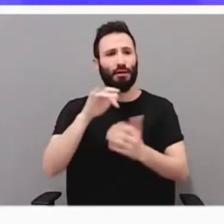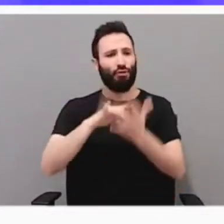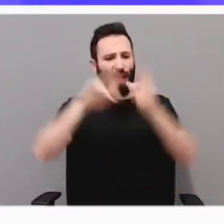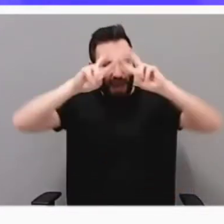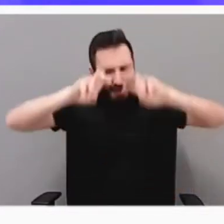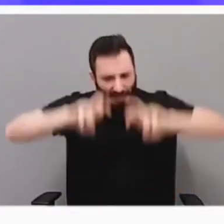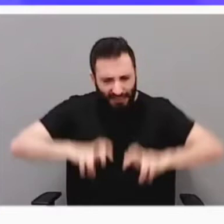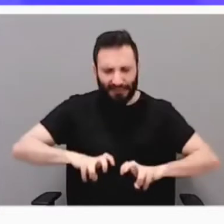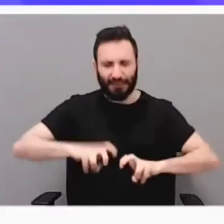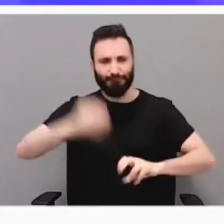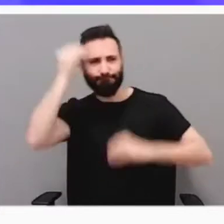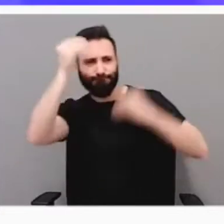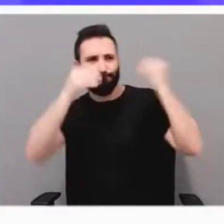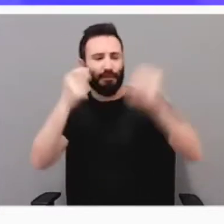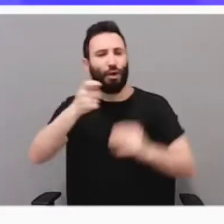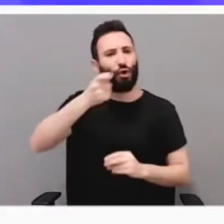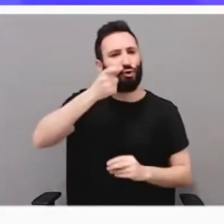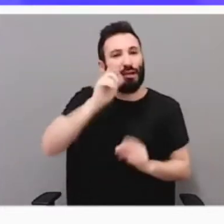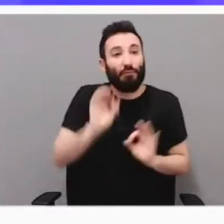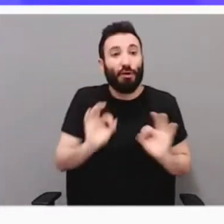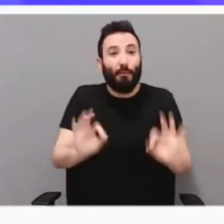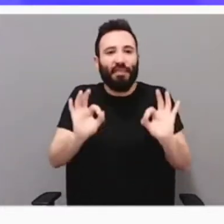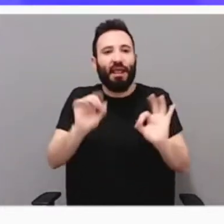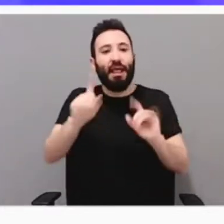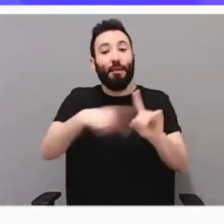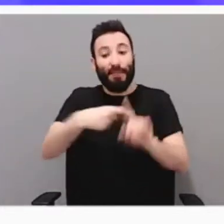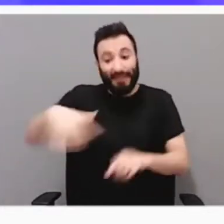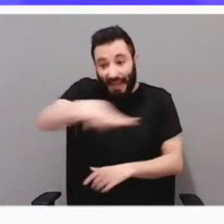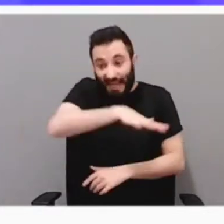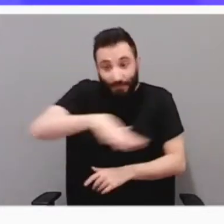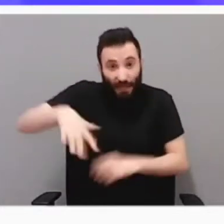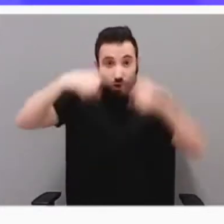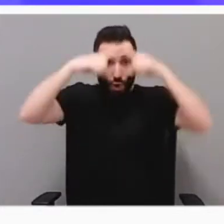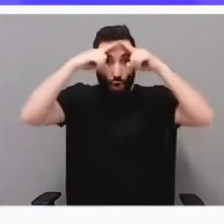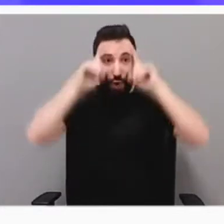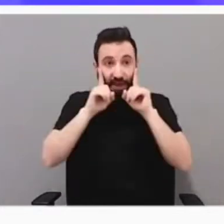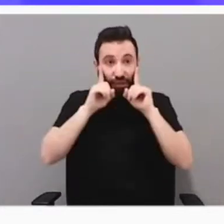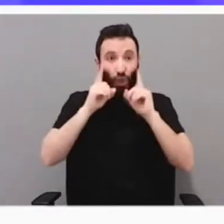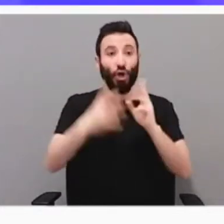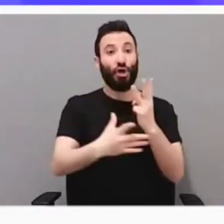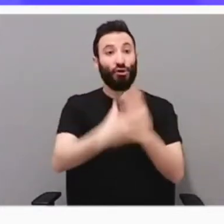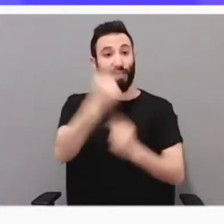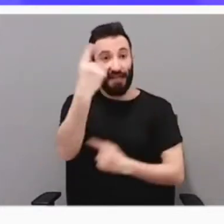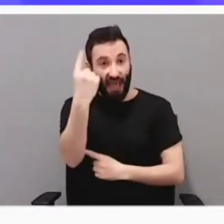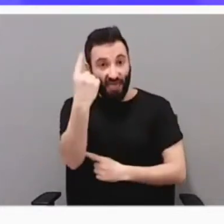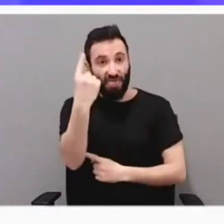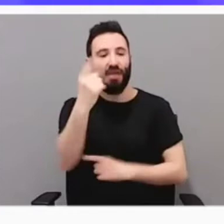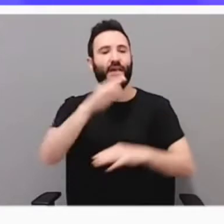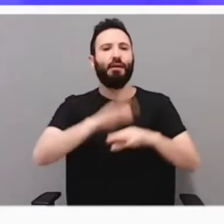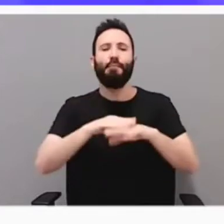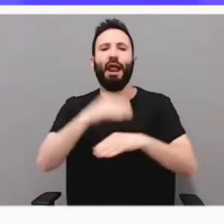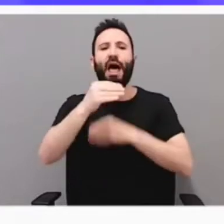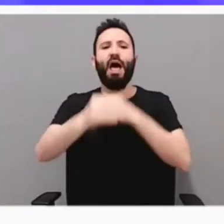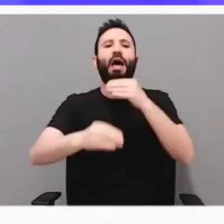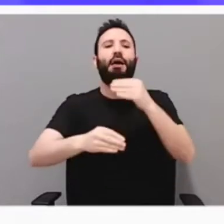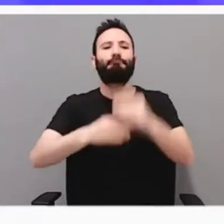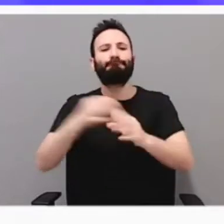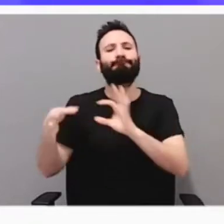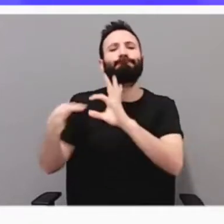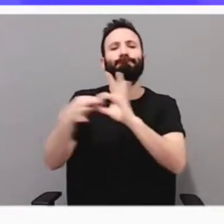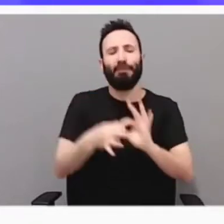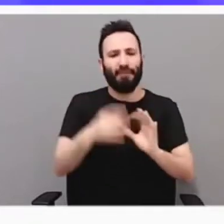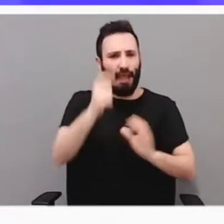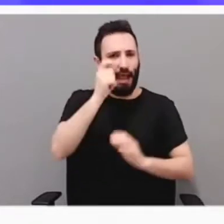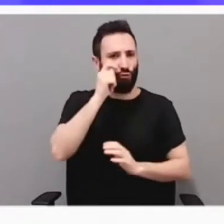el turismo y en especial en este espacio de la Trinidad que desde el principio hemos querido asociar a la actividad turística.